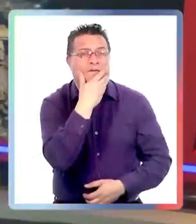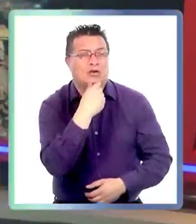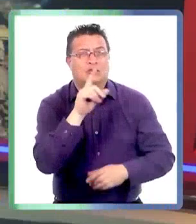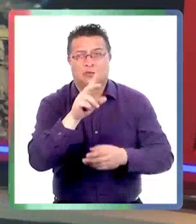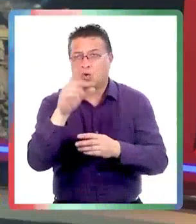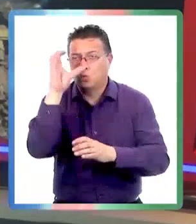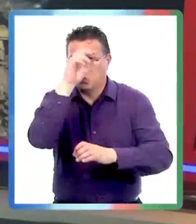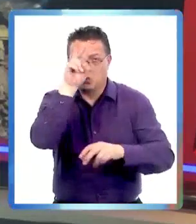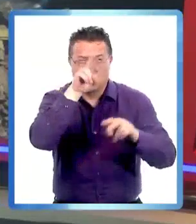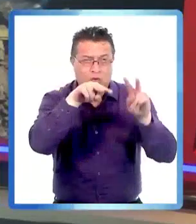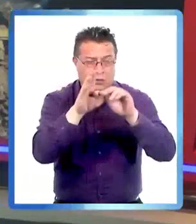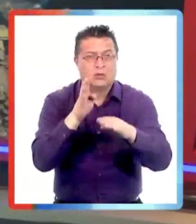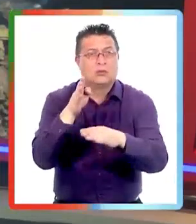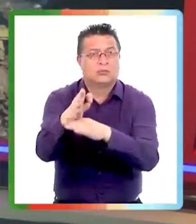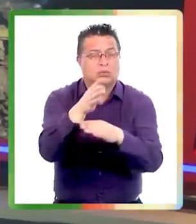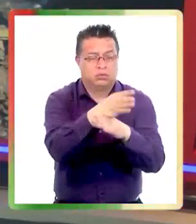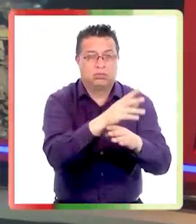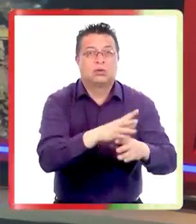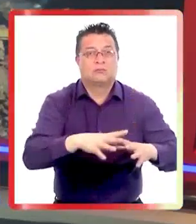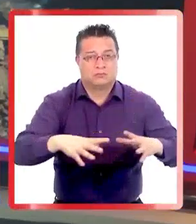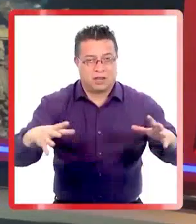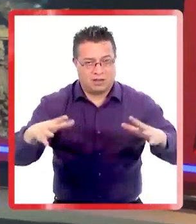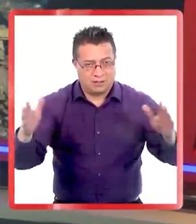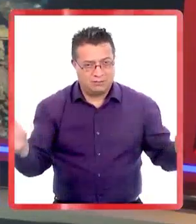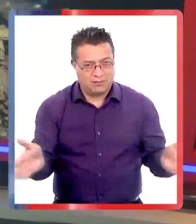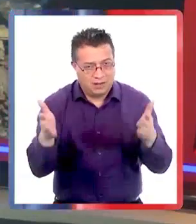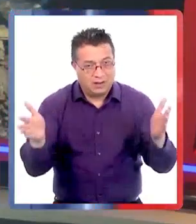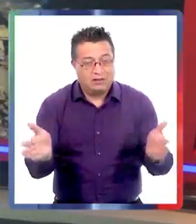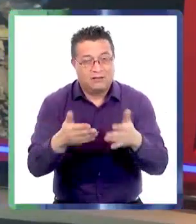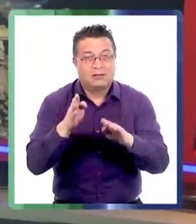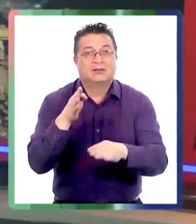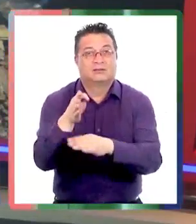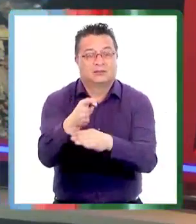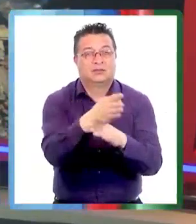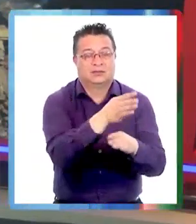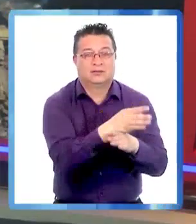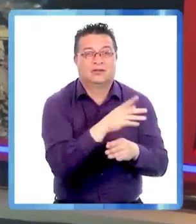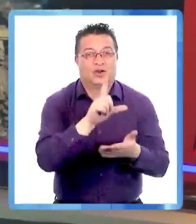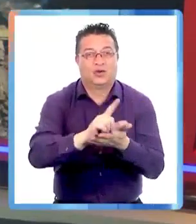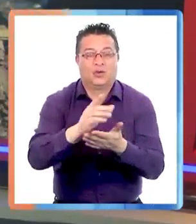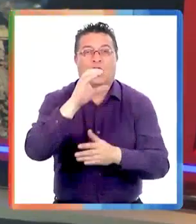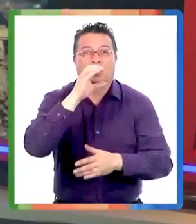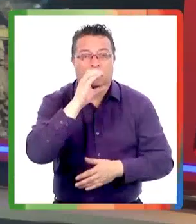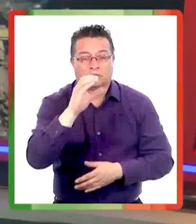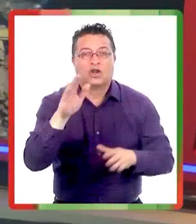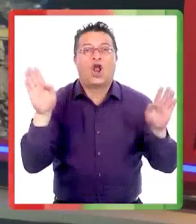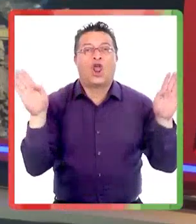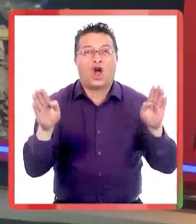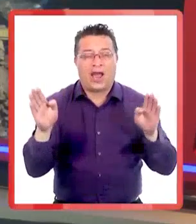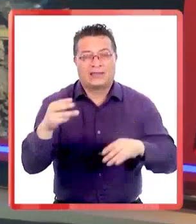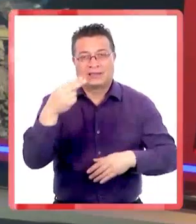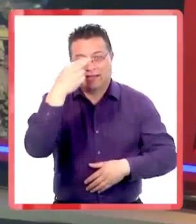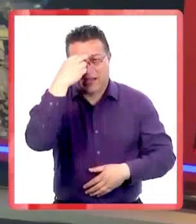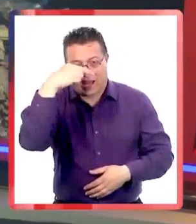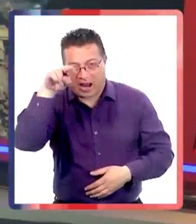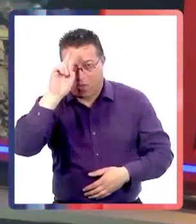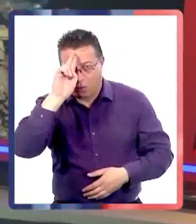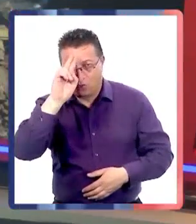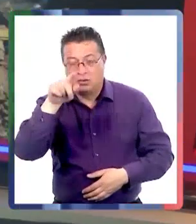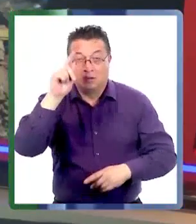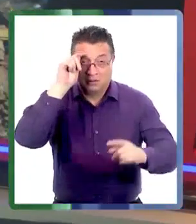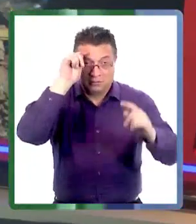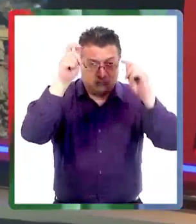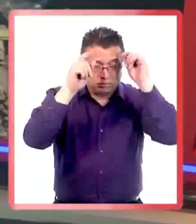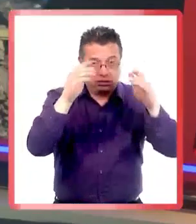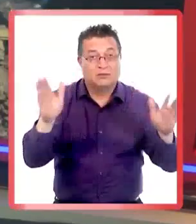natural y atractivos turísticos se prepara para potenciar su industria turística y destinos emblemáticos como Concepción Los Ángeles y Arauco son